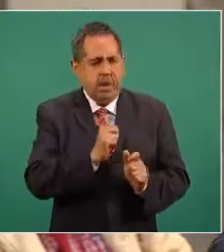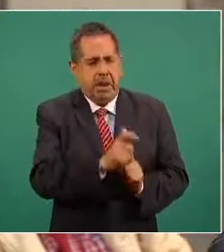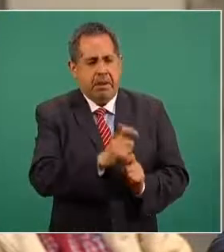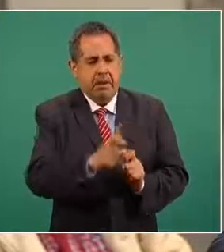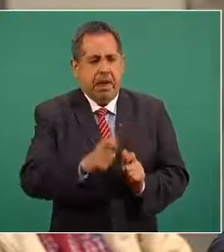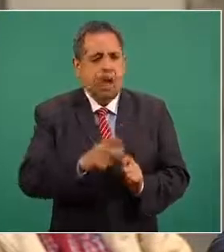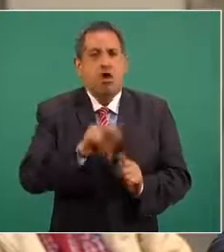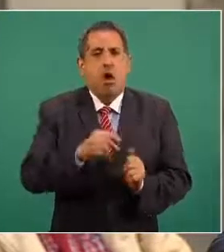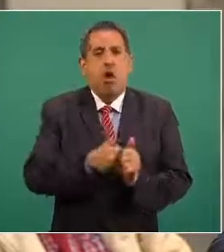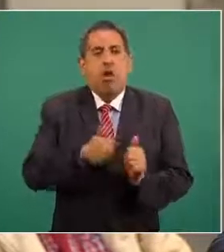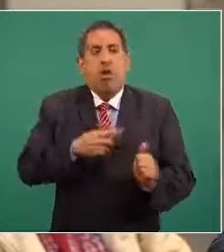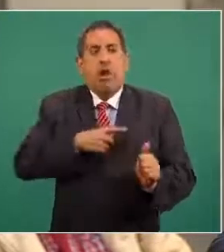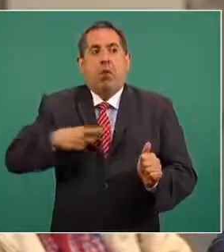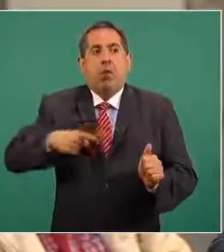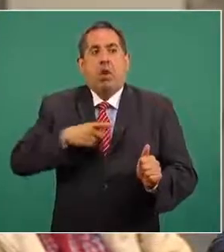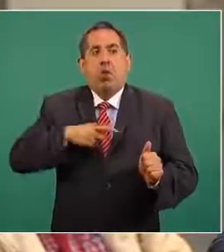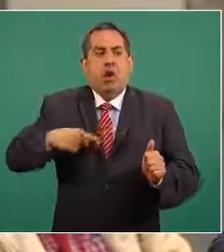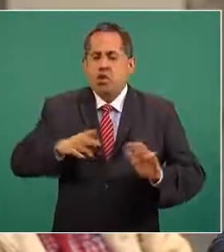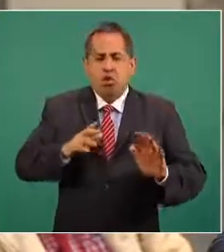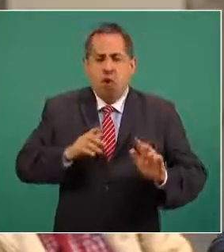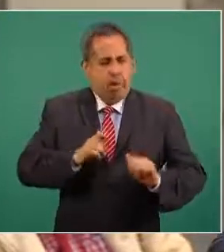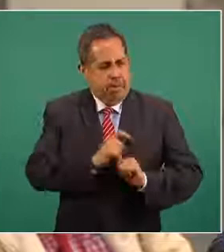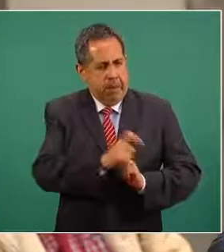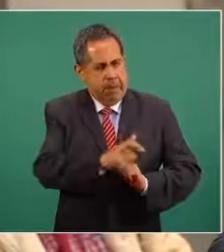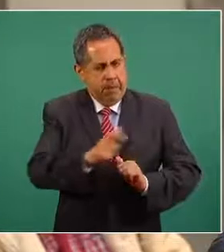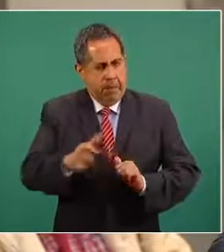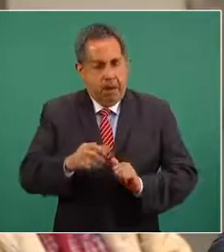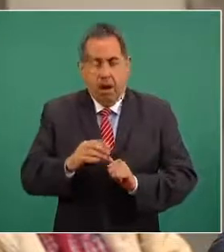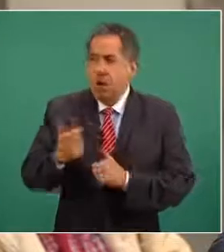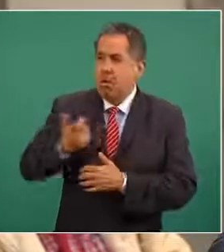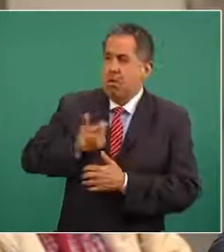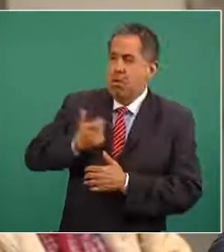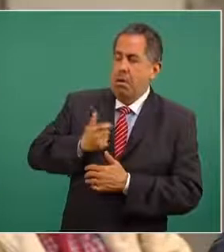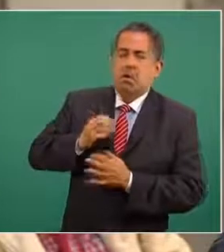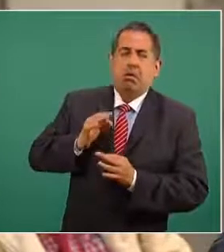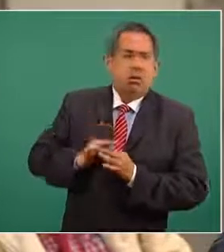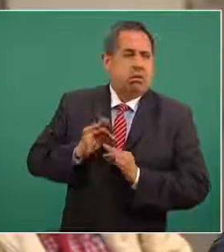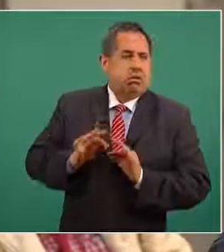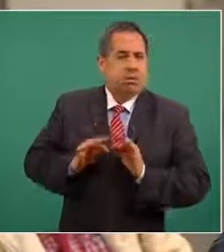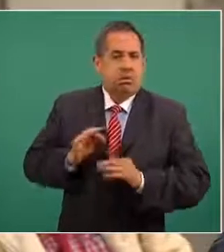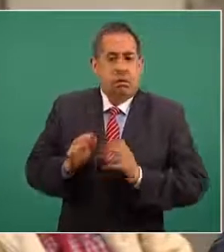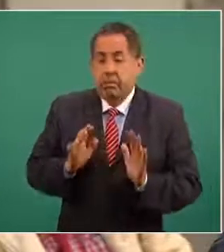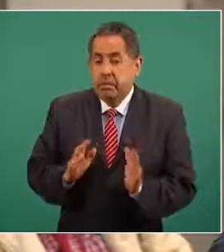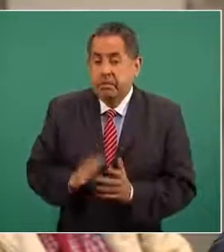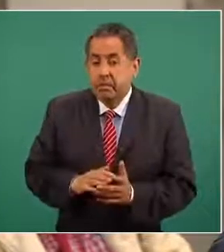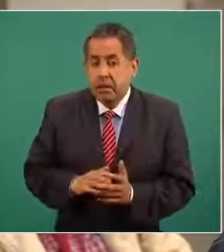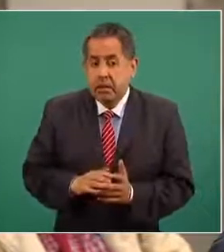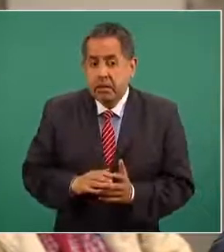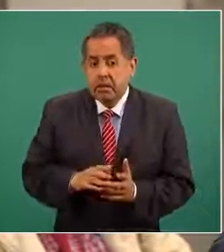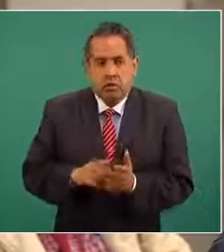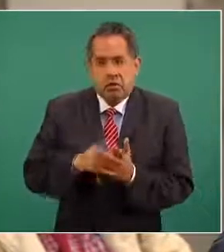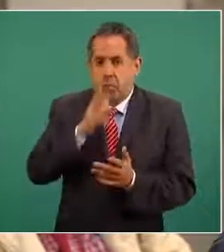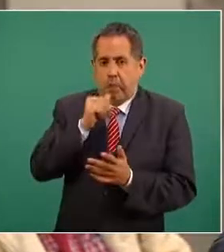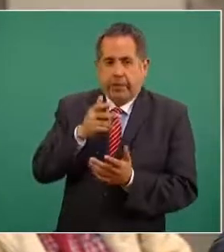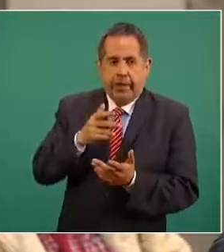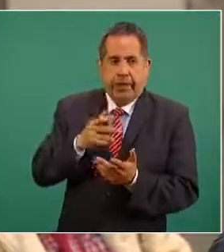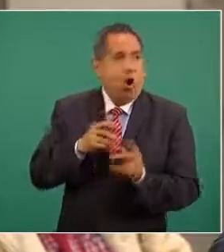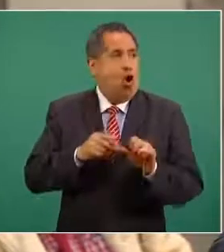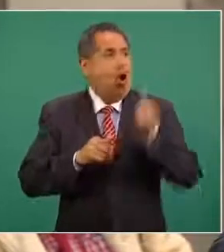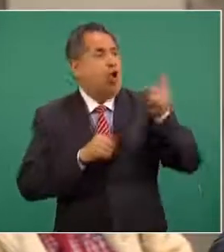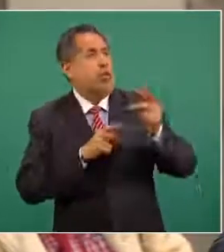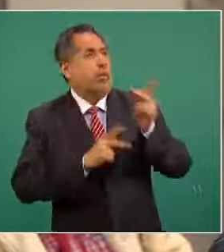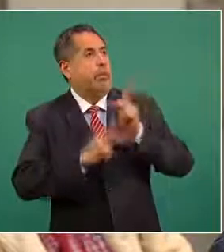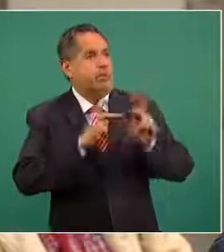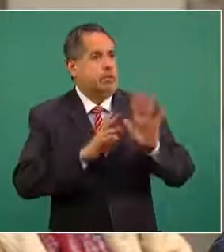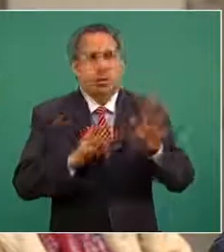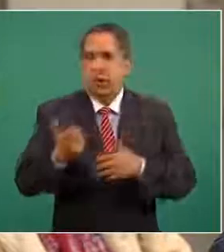acumulen los saldos vencidos porque esto los están matando a estas empresas que no pueden conseguir financiamiento ni cuentan con recursos para